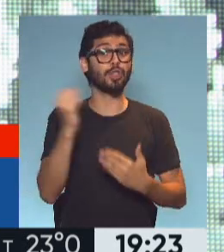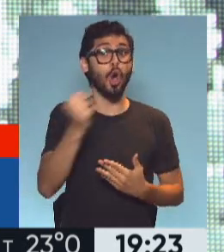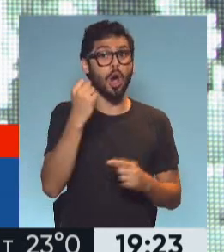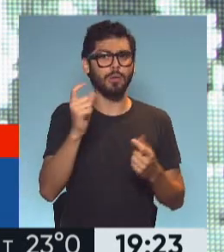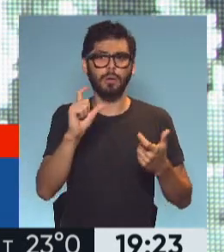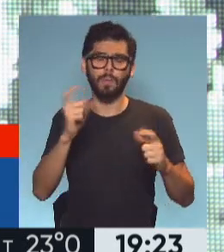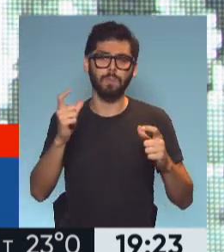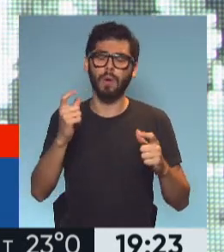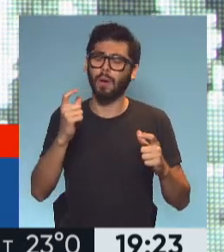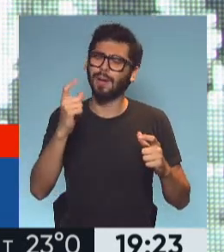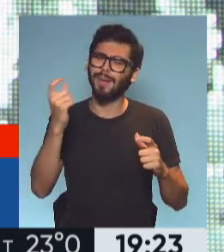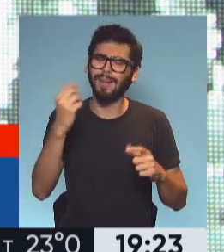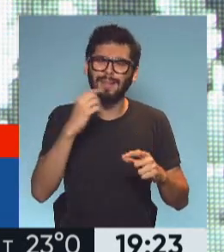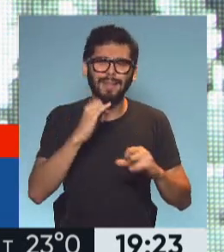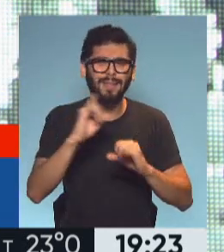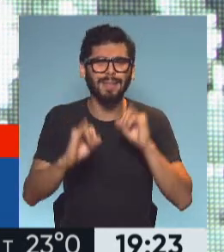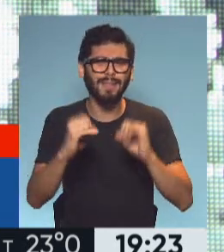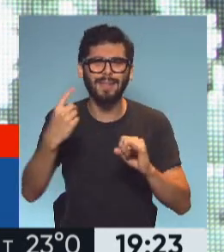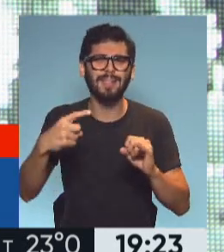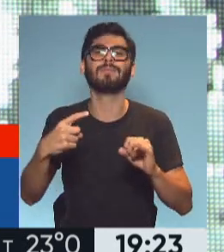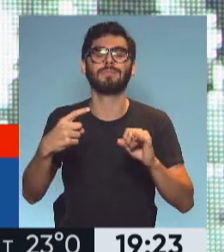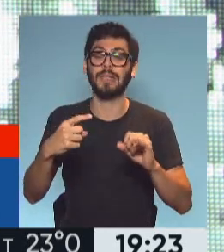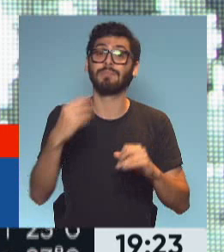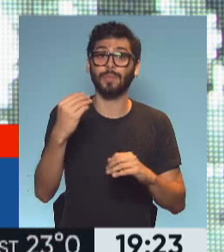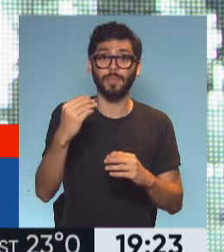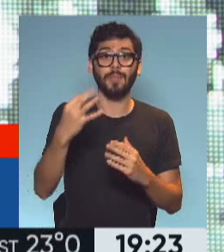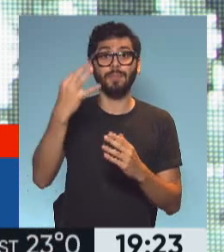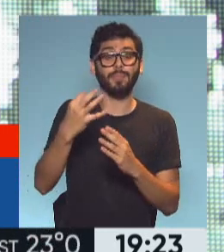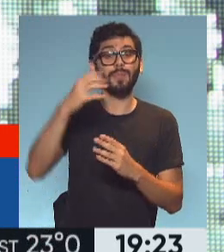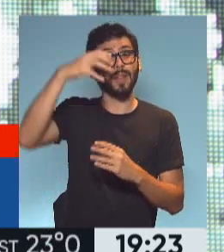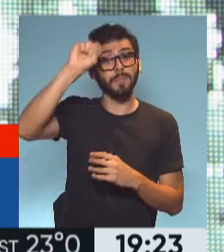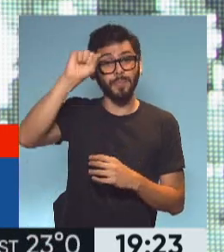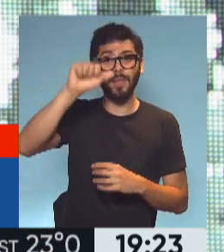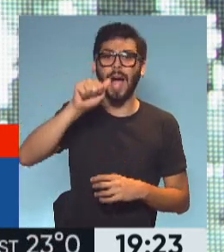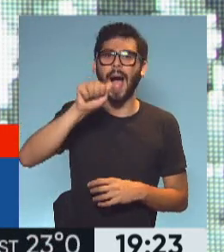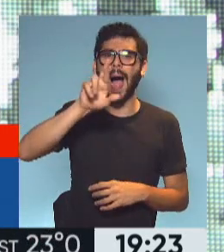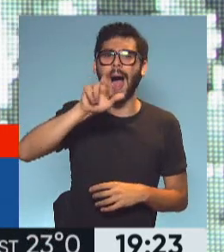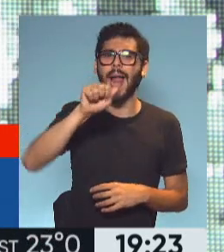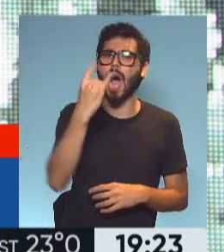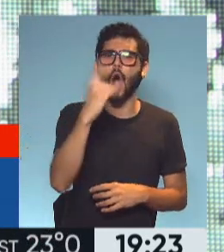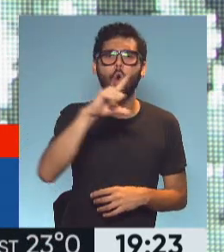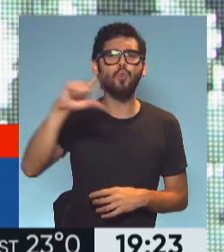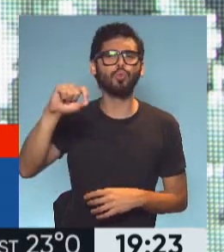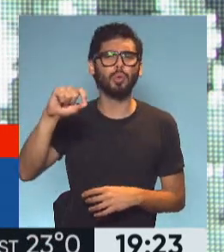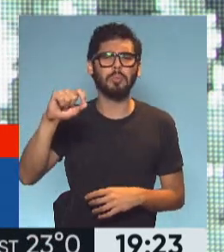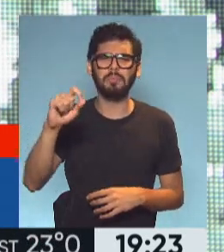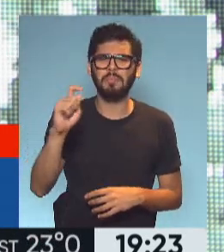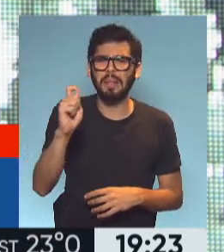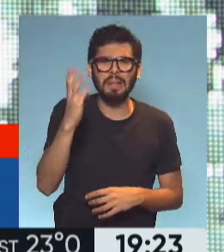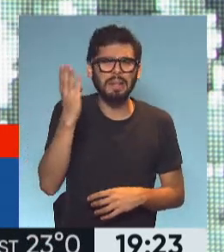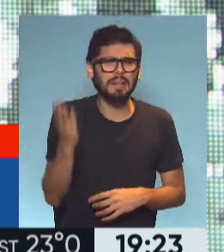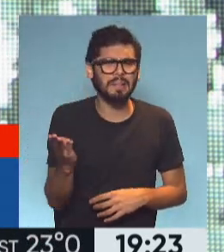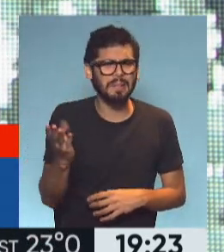¿Por qué estoy diciendo esto? Porque estamos hablando en primer lugar del canciller, de Ernesto Araullo. ¿Quién es esta figura? Bueno, una figura